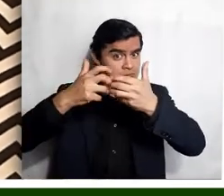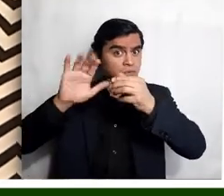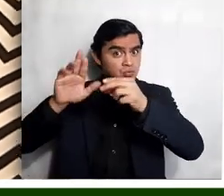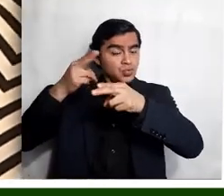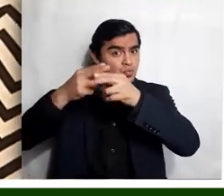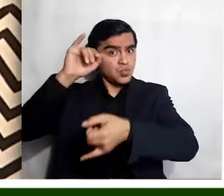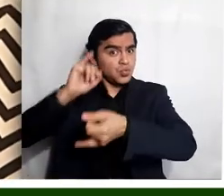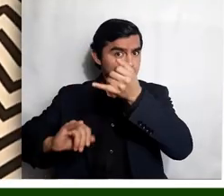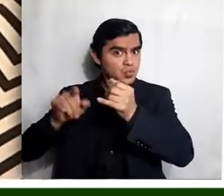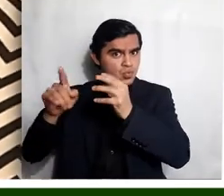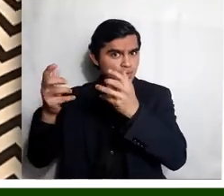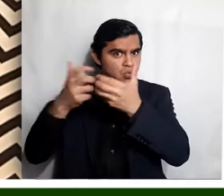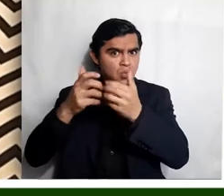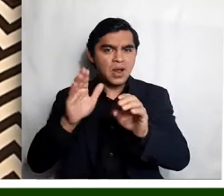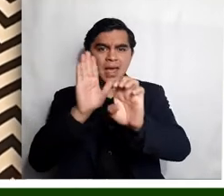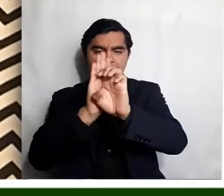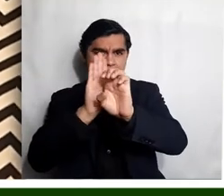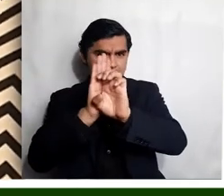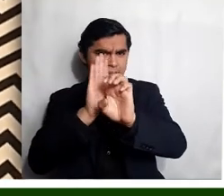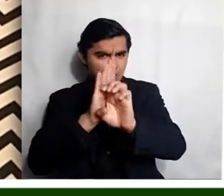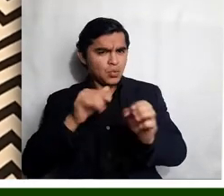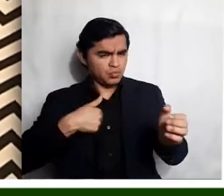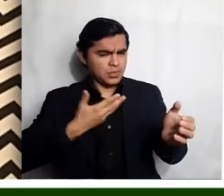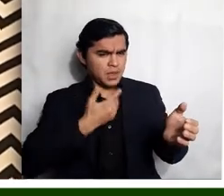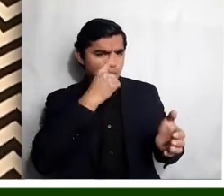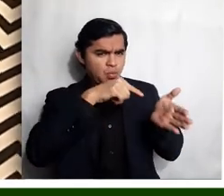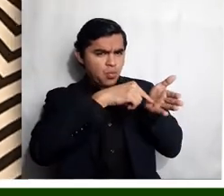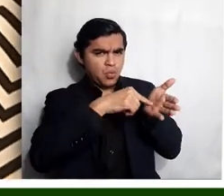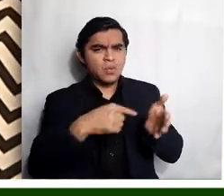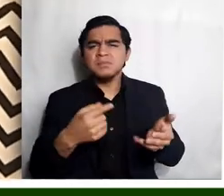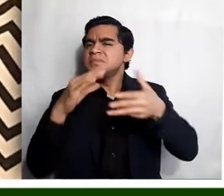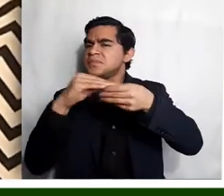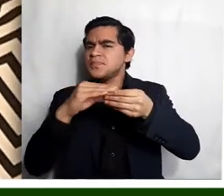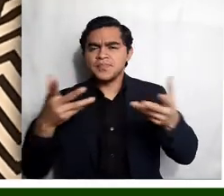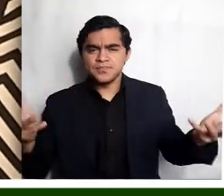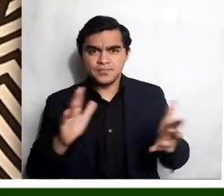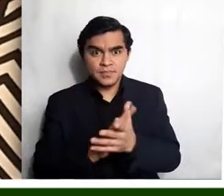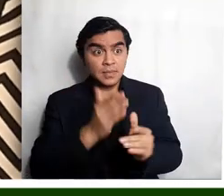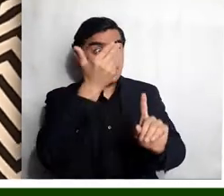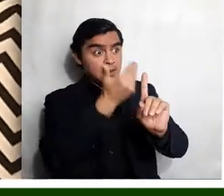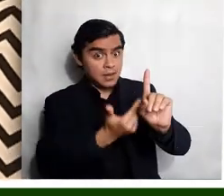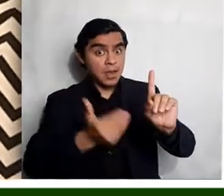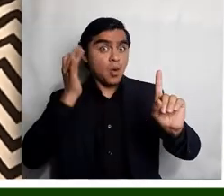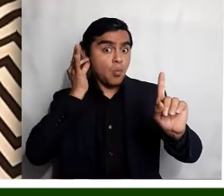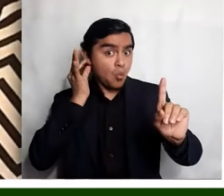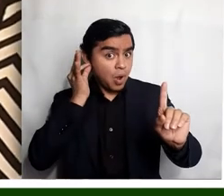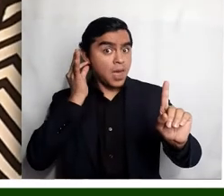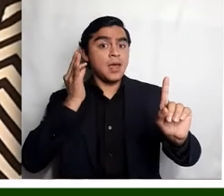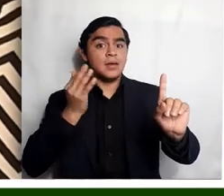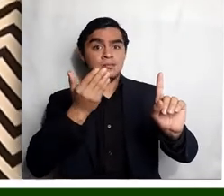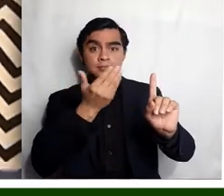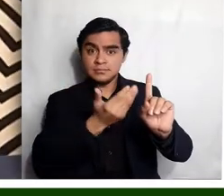en un fragmento. Por ejemplo, obtengo una adivinanza que dice así. Una señora muy